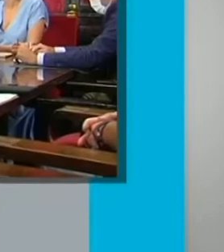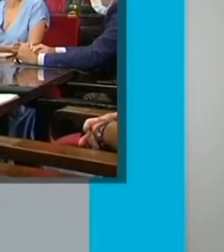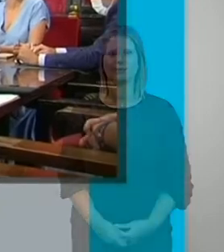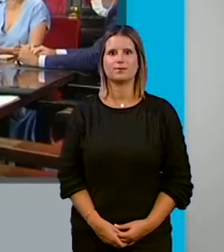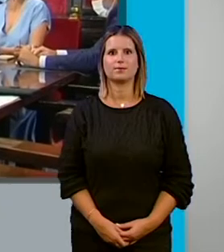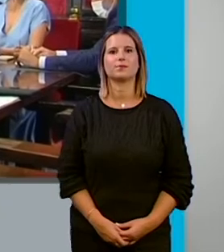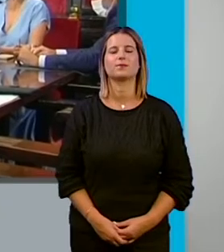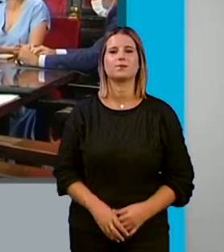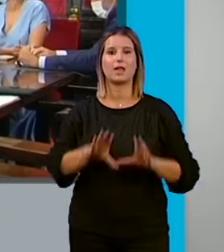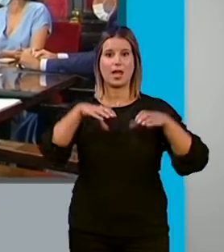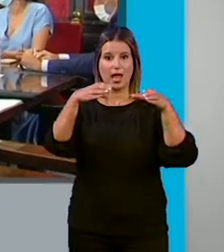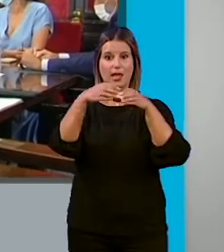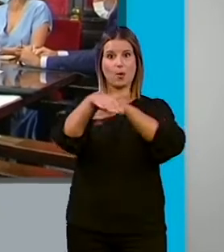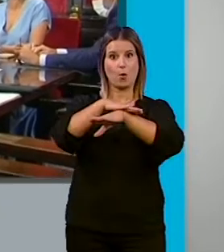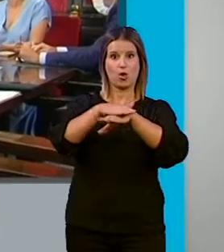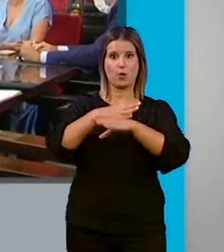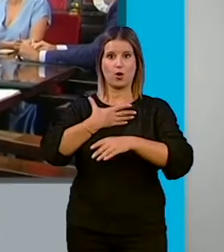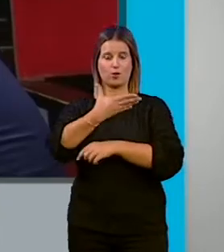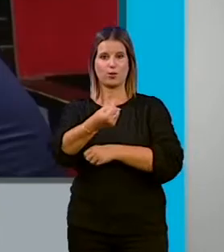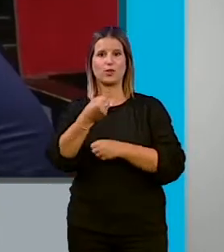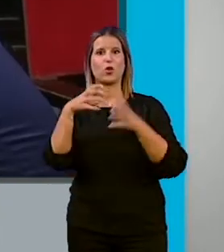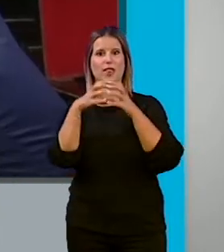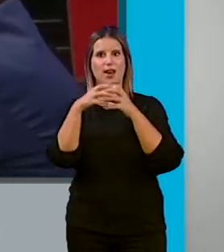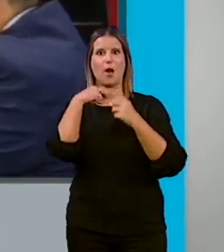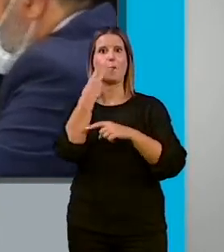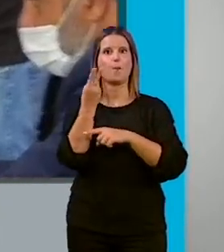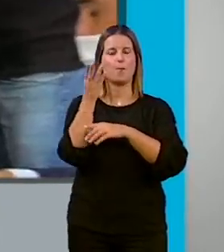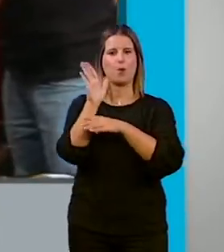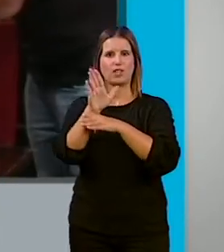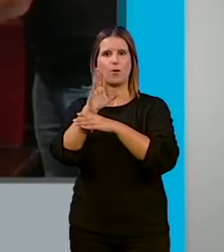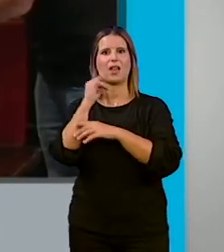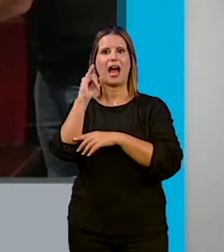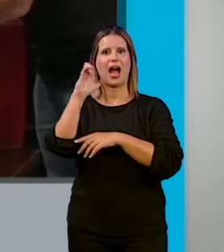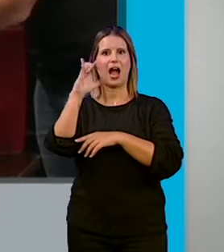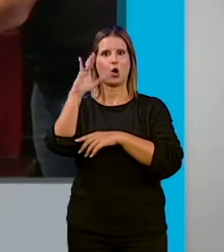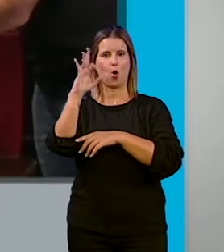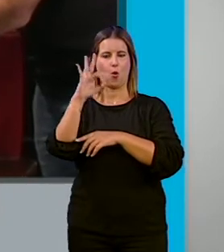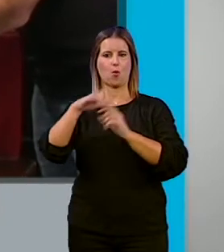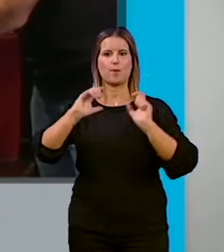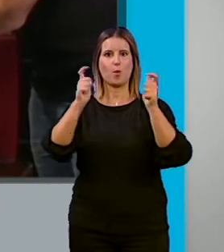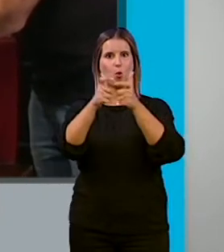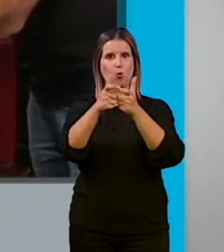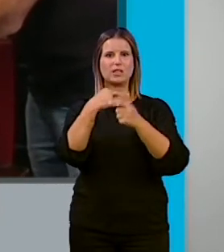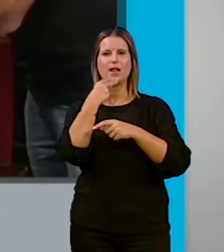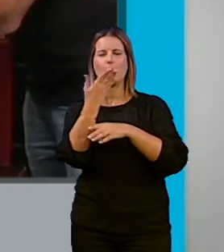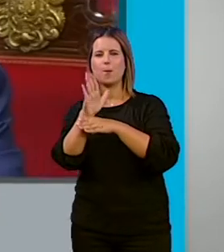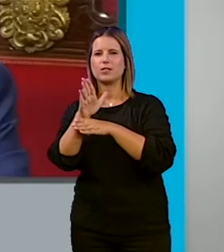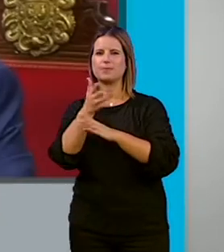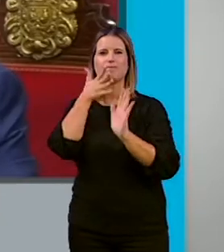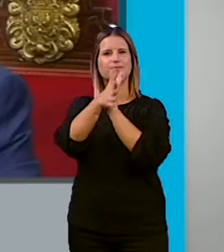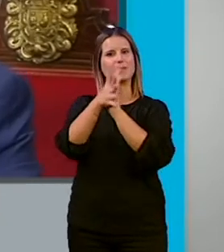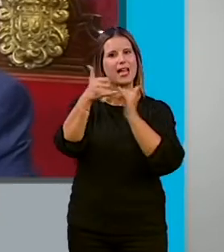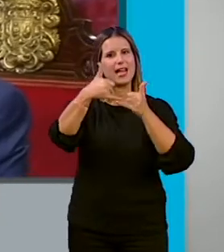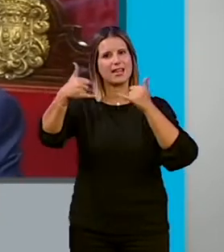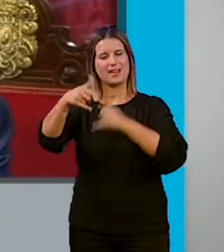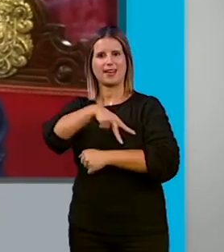El portavoz del equipo de gobierno del Ayuntamiento de Granada, Jacobo Calvo, tras la Junta Extraordinaria de Portavoces, ha trazado las líneas generales del Pacto por